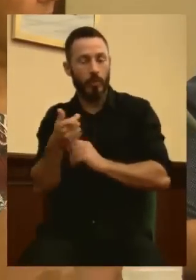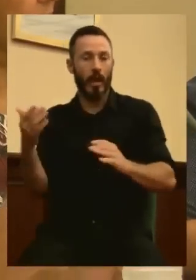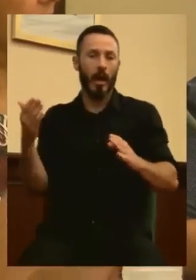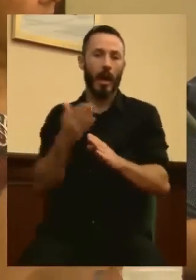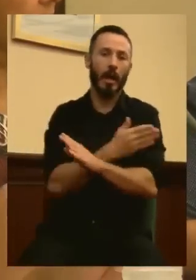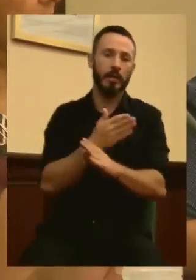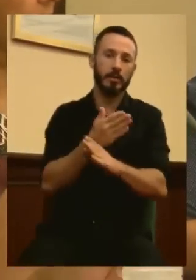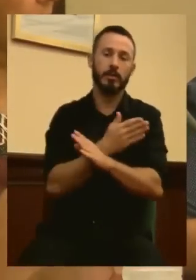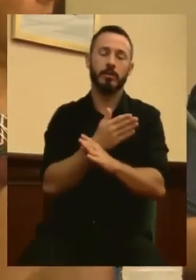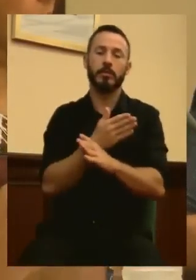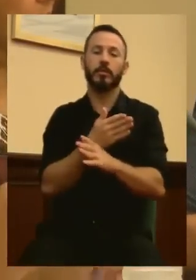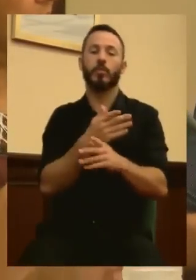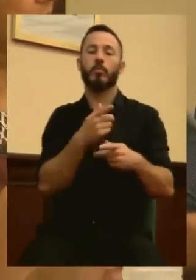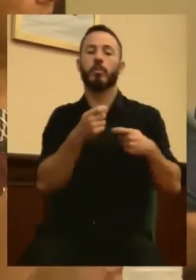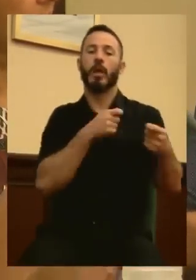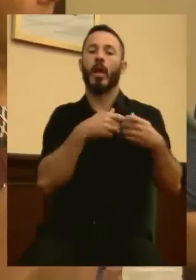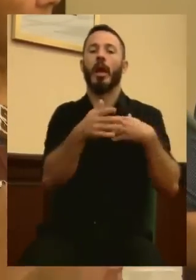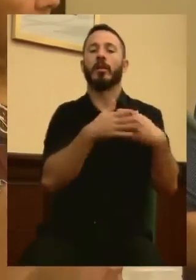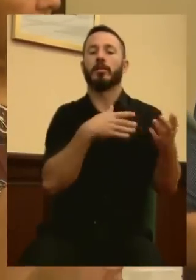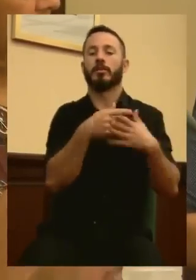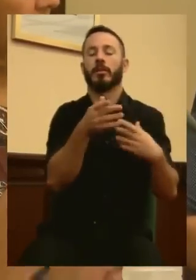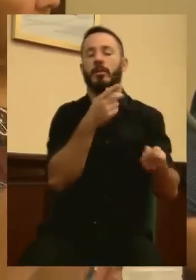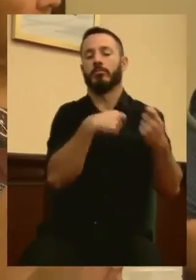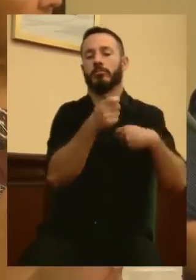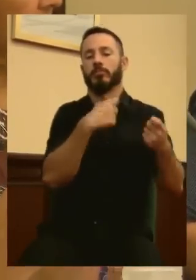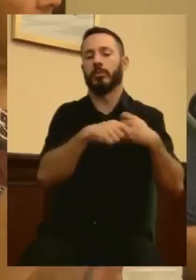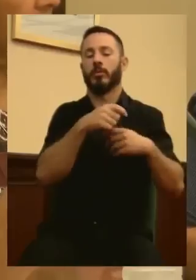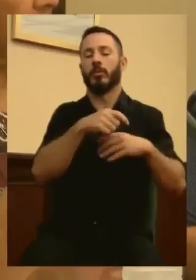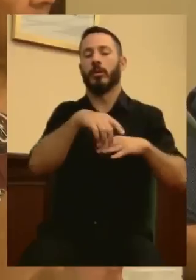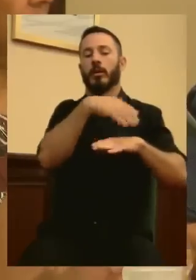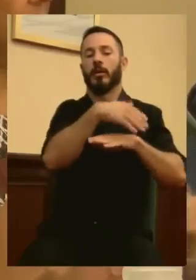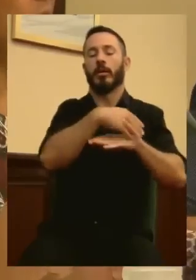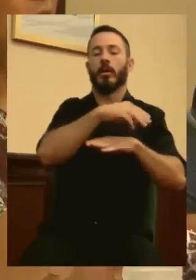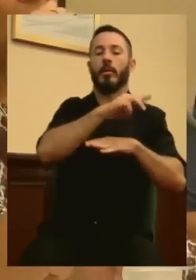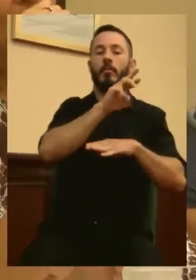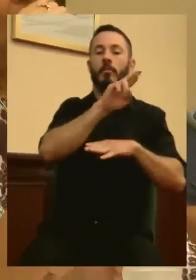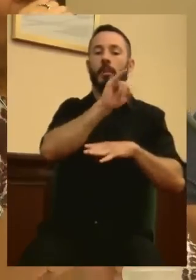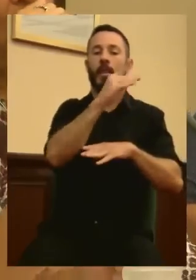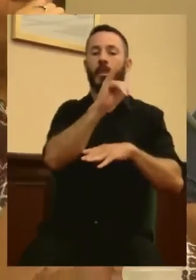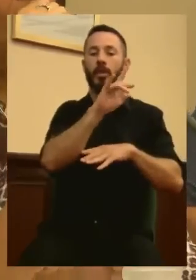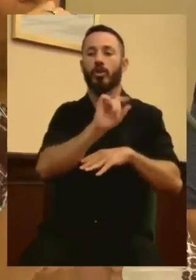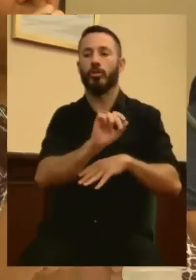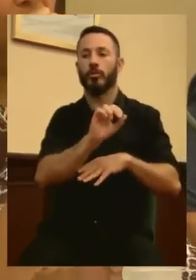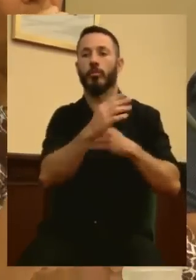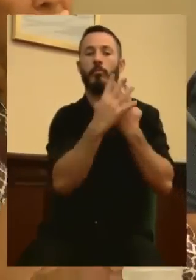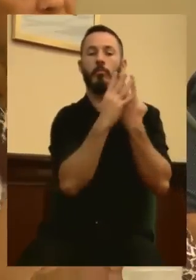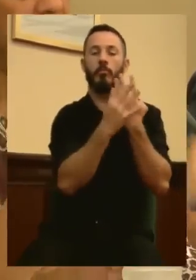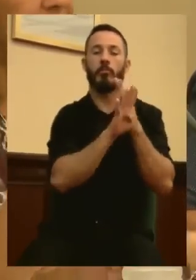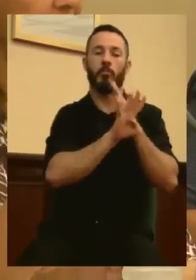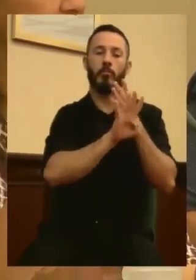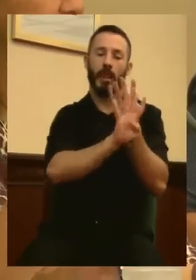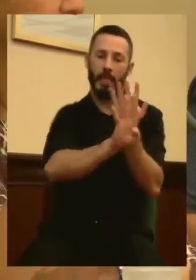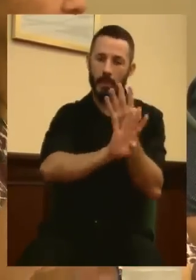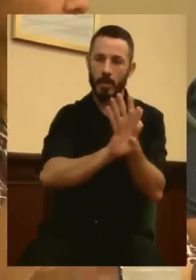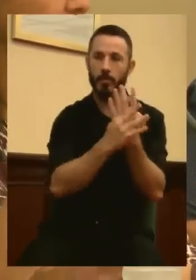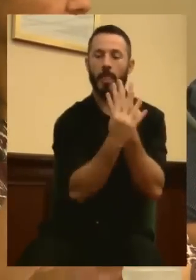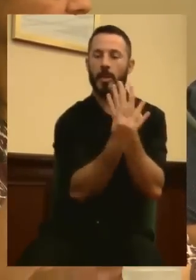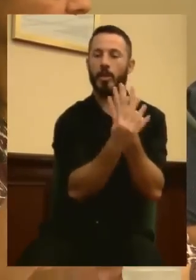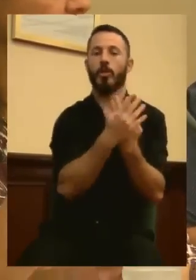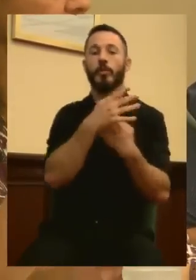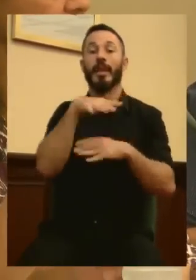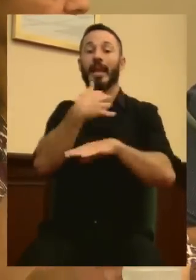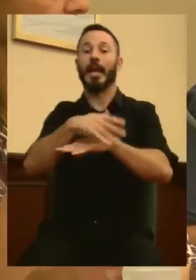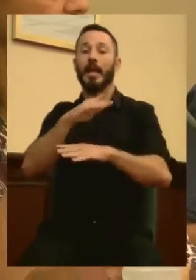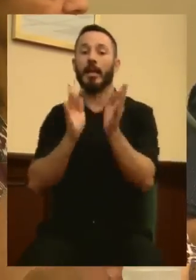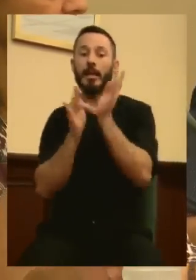mercado artesano entre Pradillo y la Calle del Cristo. Ahora también. Antes se hacían